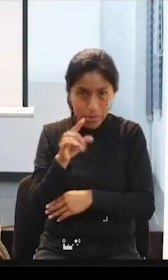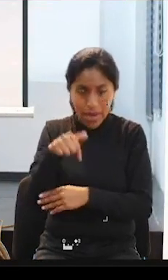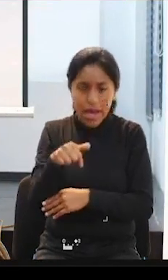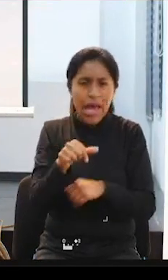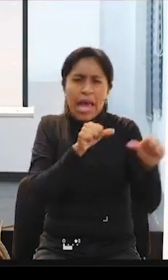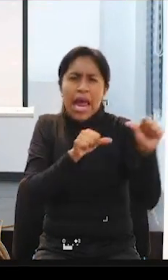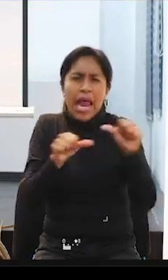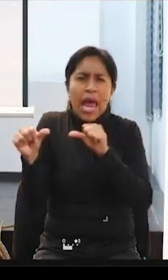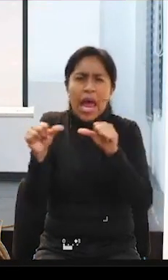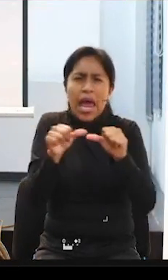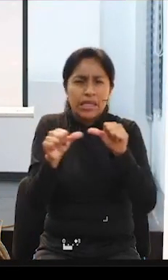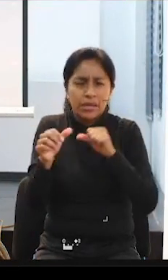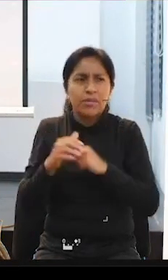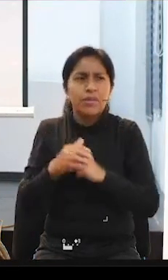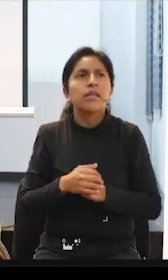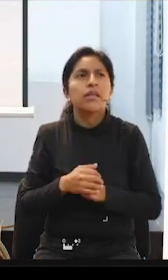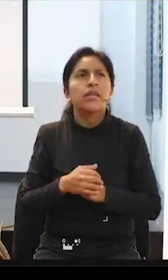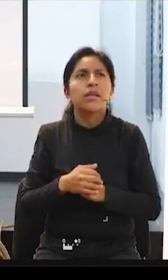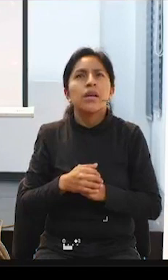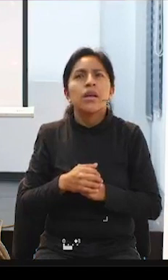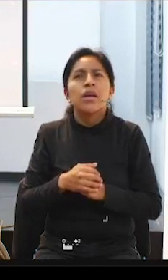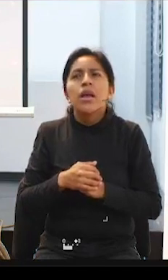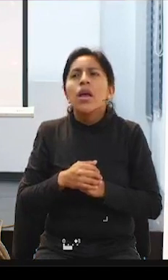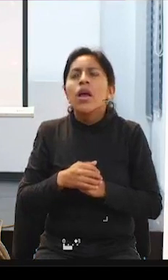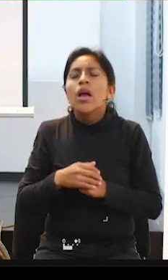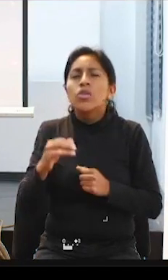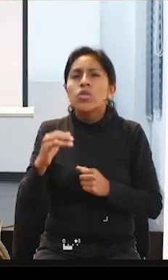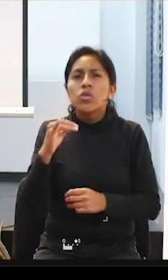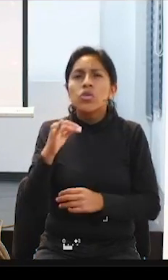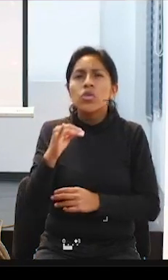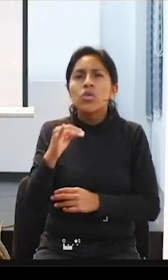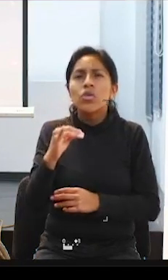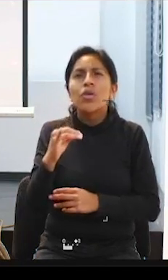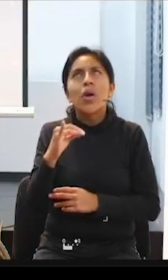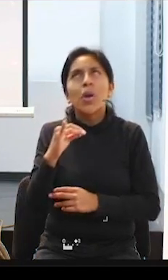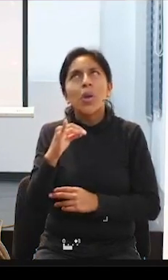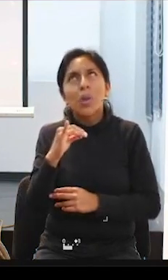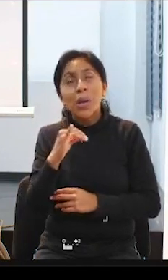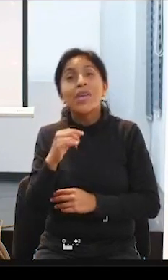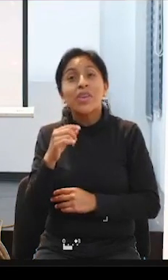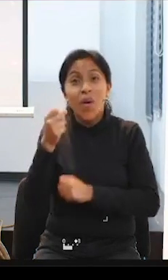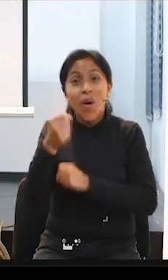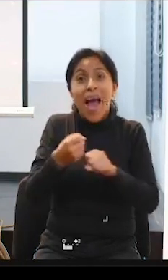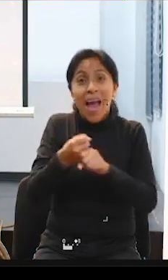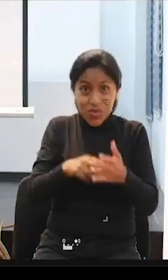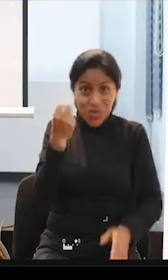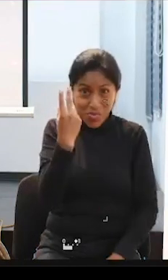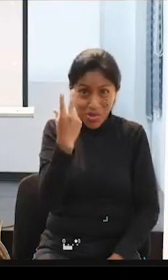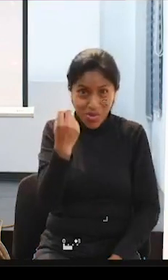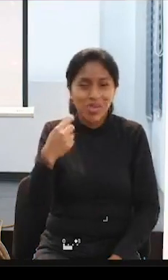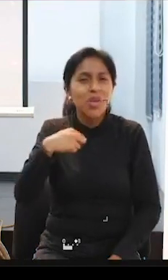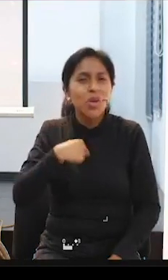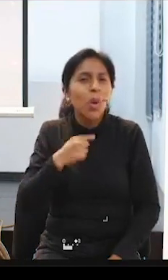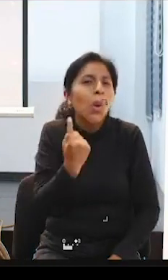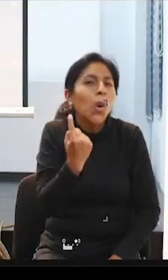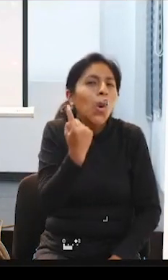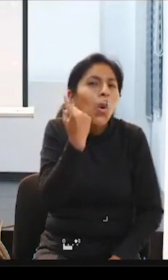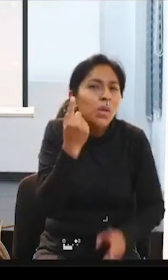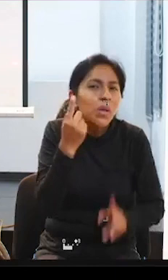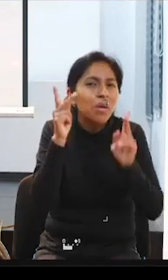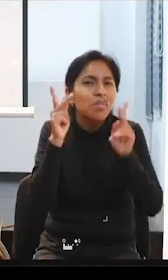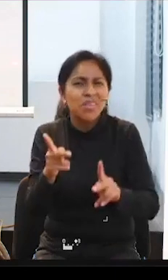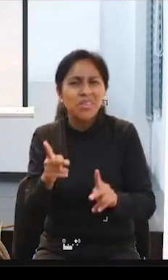En ese tiempo era la única que hablaba como, la única loca, yo digo, ¿no?, que hablaba de vida independiente, de personas con